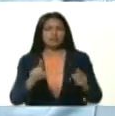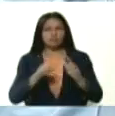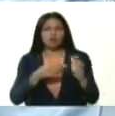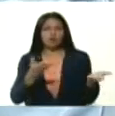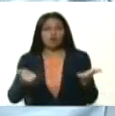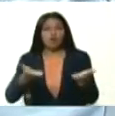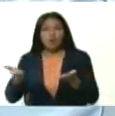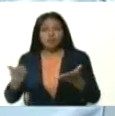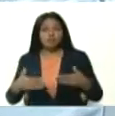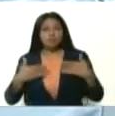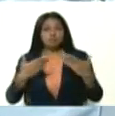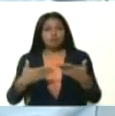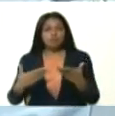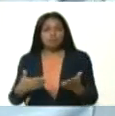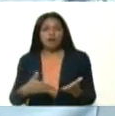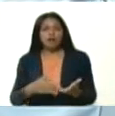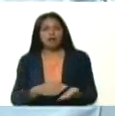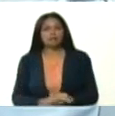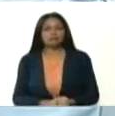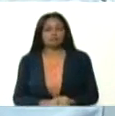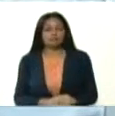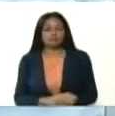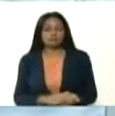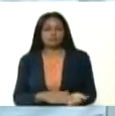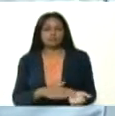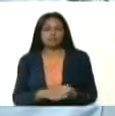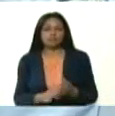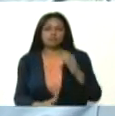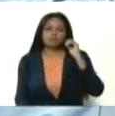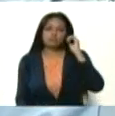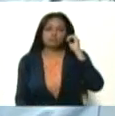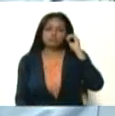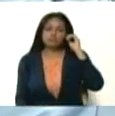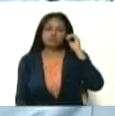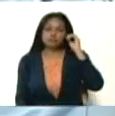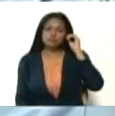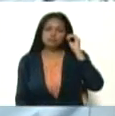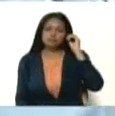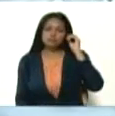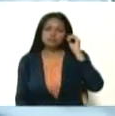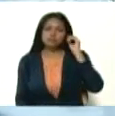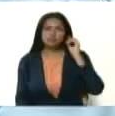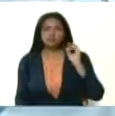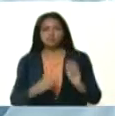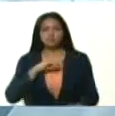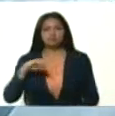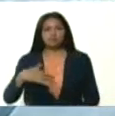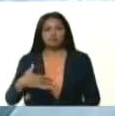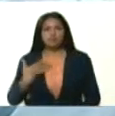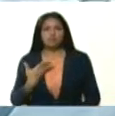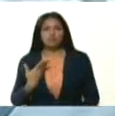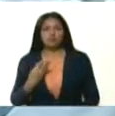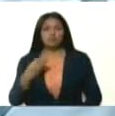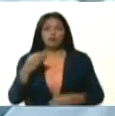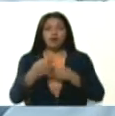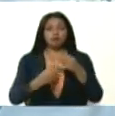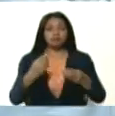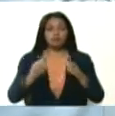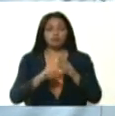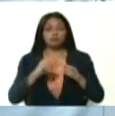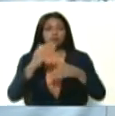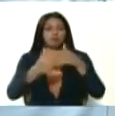logística para garantizar la cadena de frío. Sin embargo, con este levantamiento, bueno, podemos avanzar en lo que es